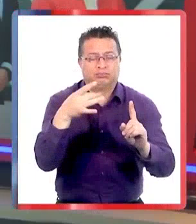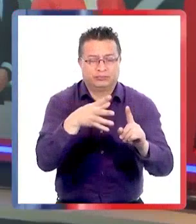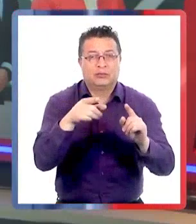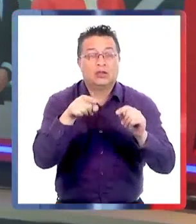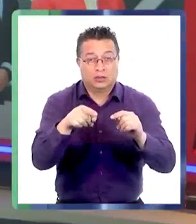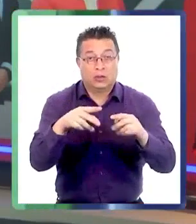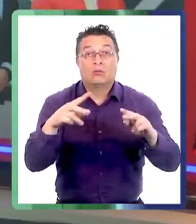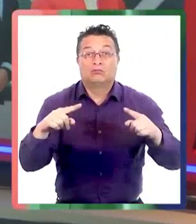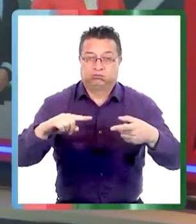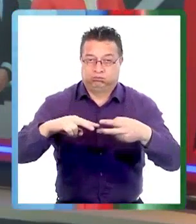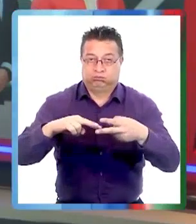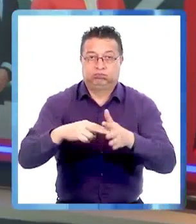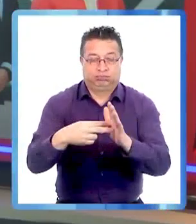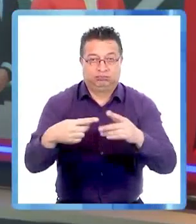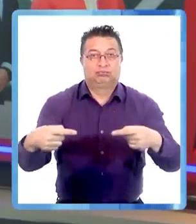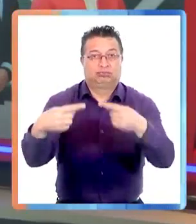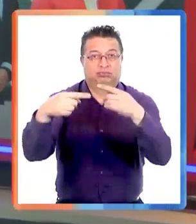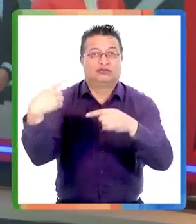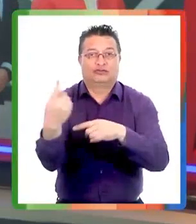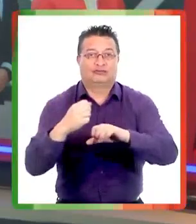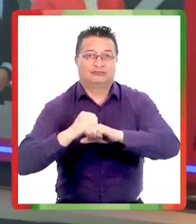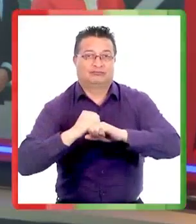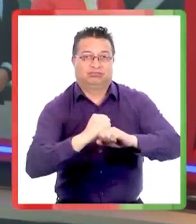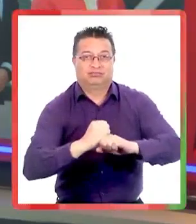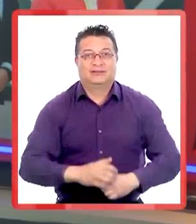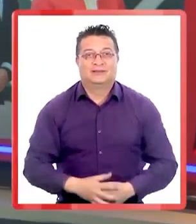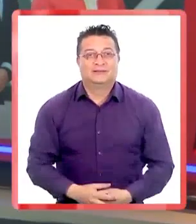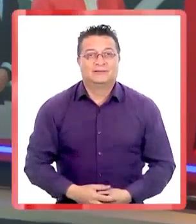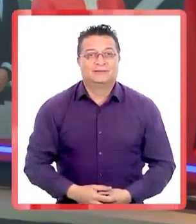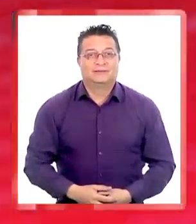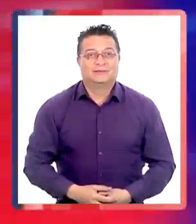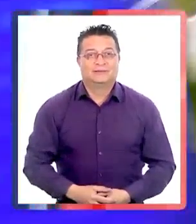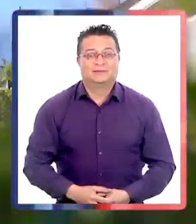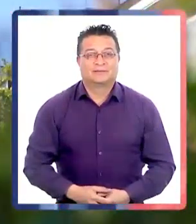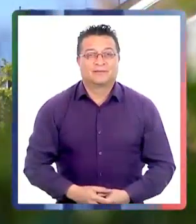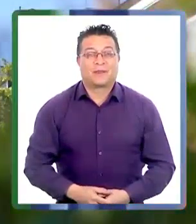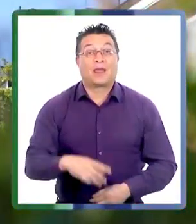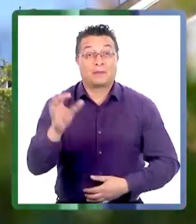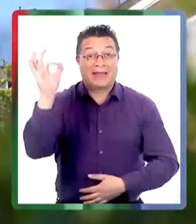a los derechos humanos, gestos que generaron polémica en la oposición.